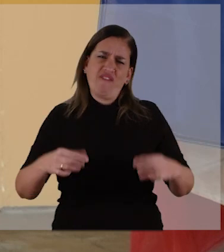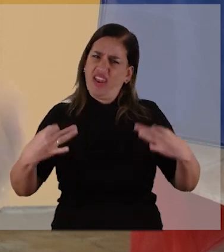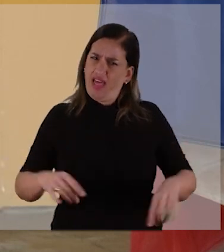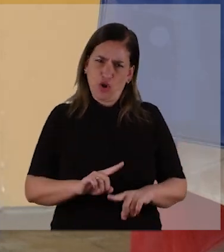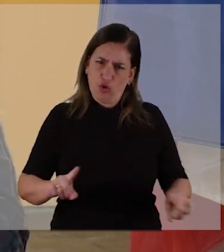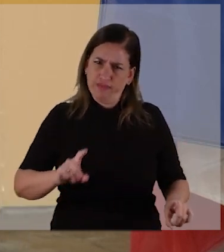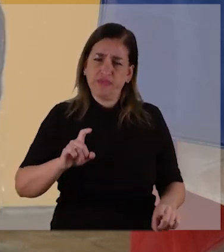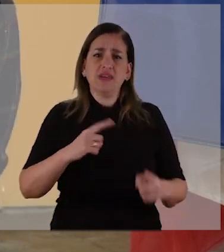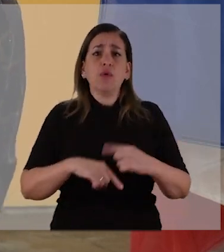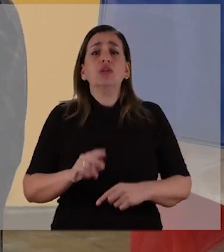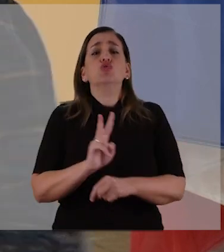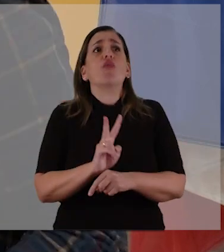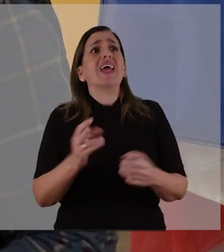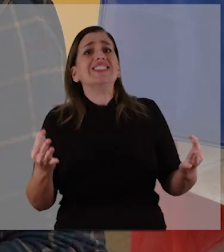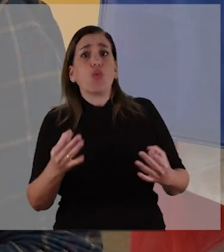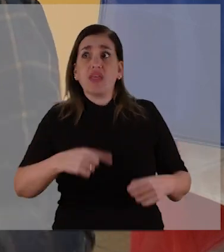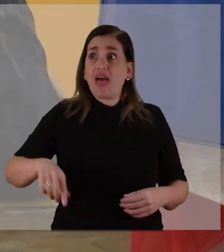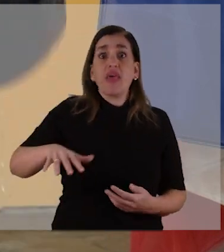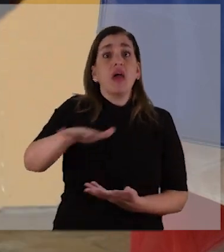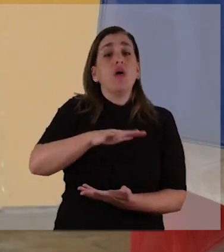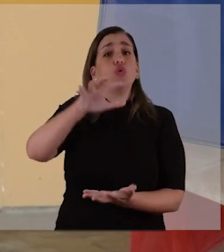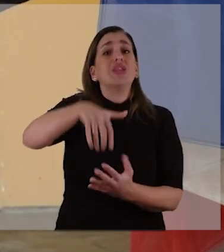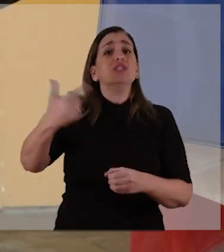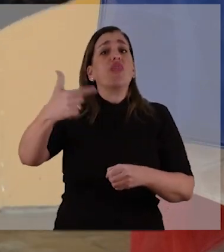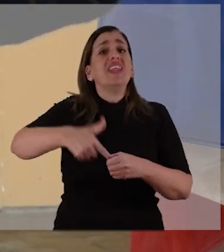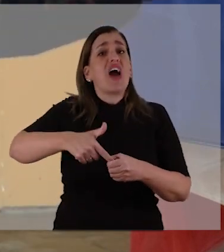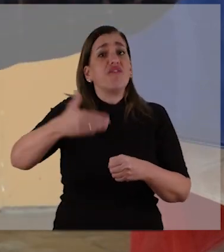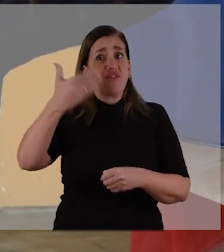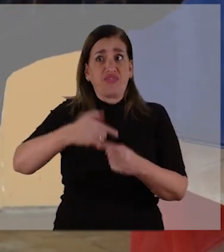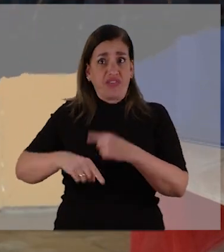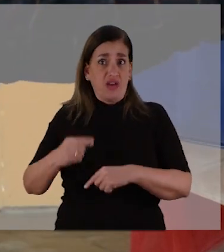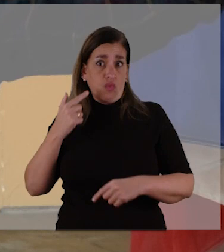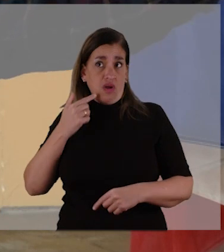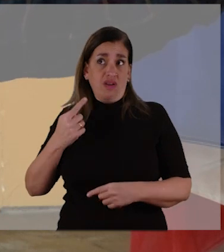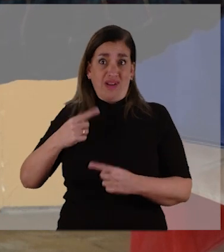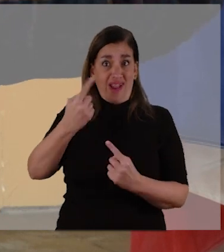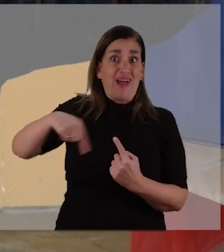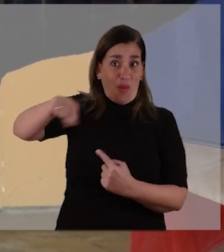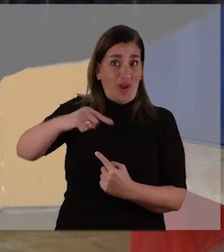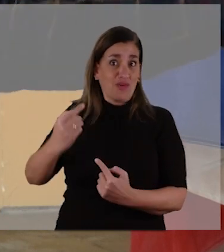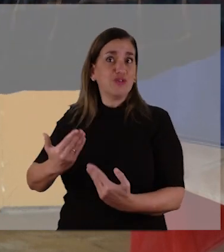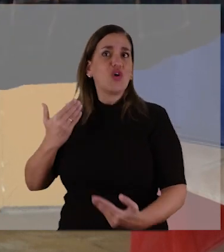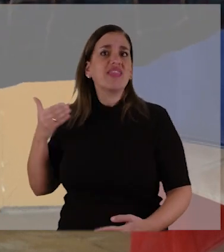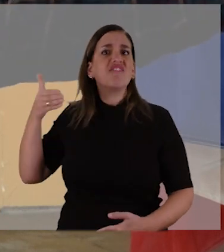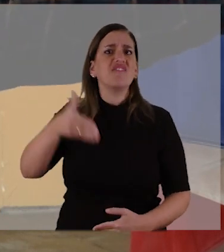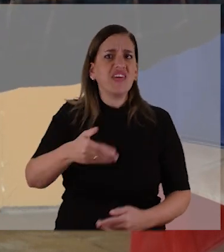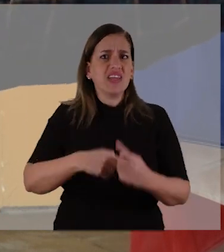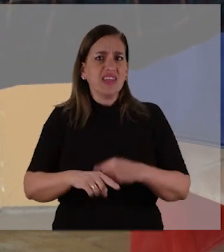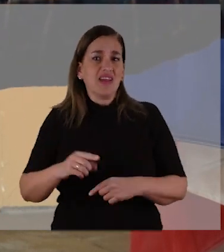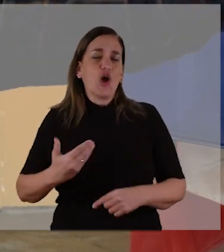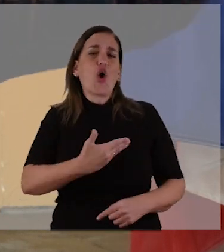Por ejemplo, en materia de seguridad. La estación de Nasta de acá a la vuelta, cuando yo venía y gobernaba el Frente Amplio,